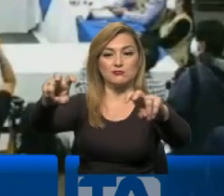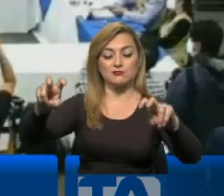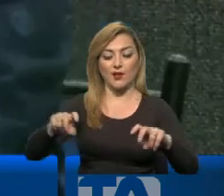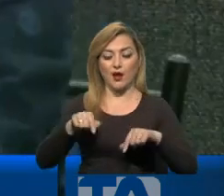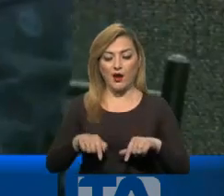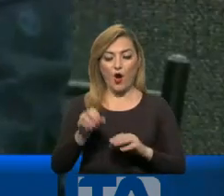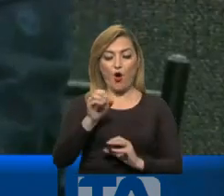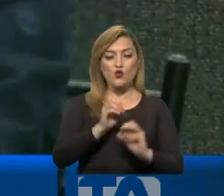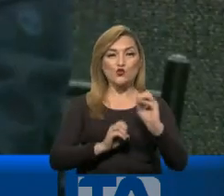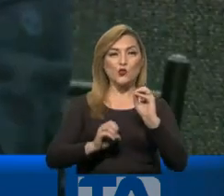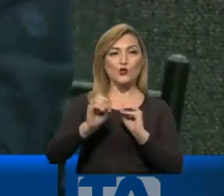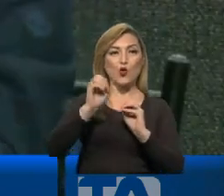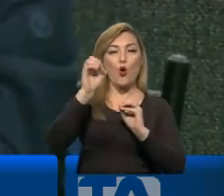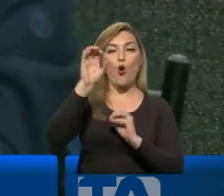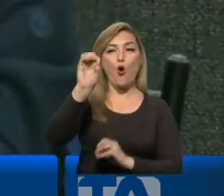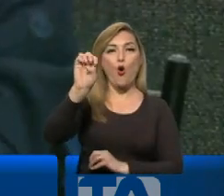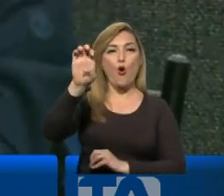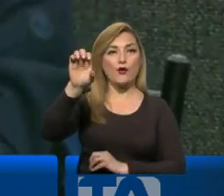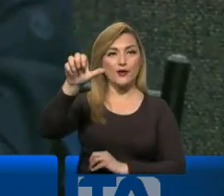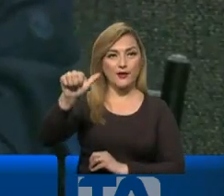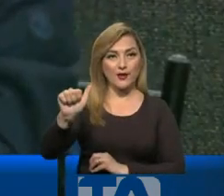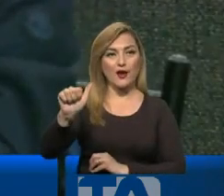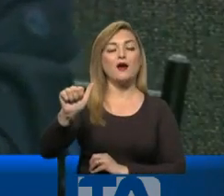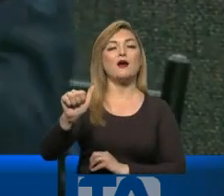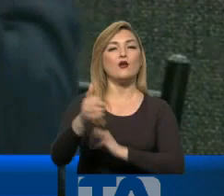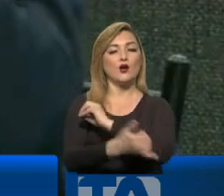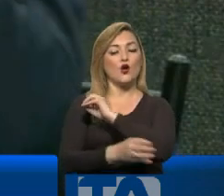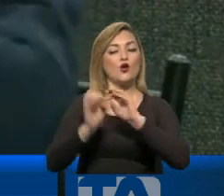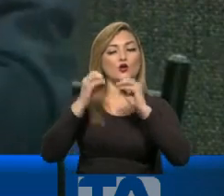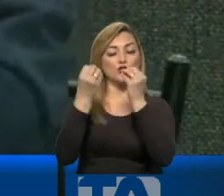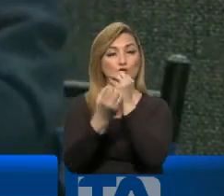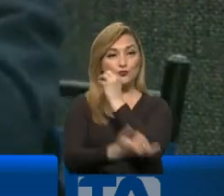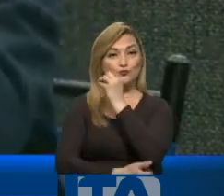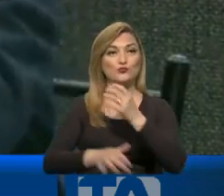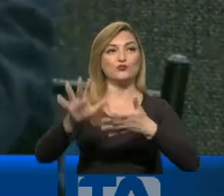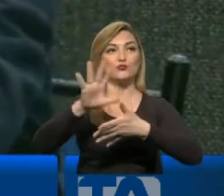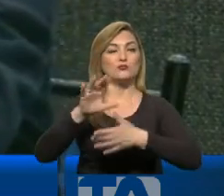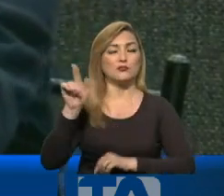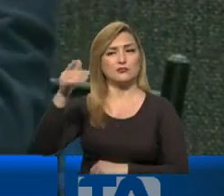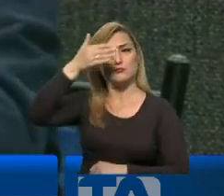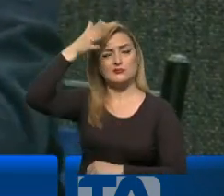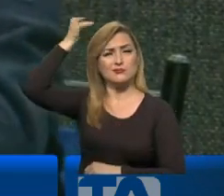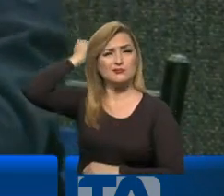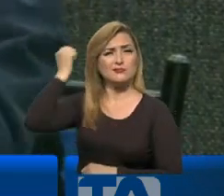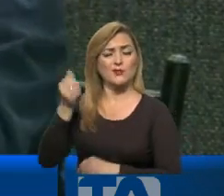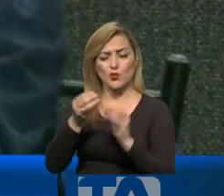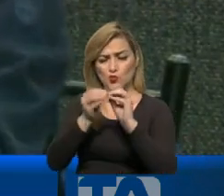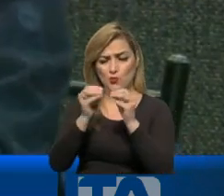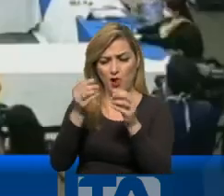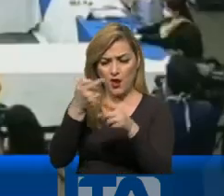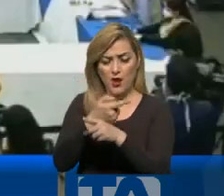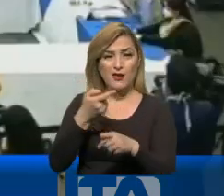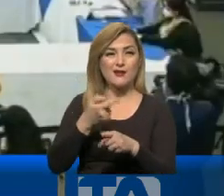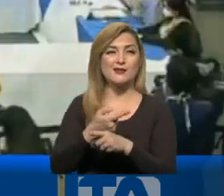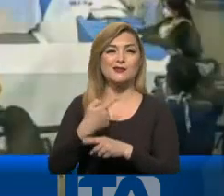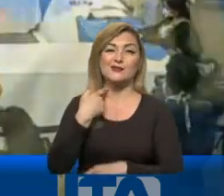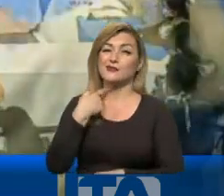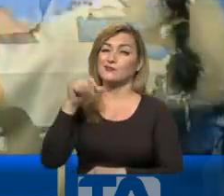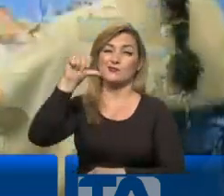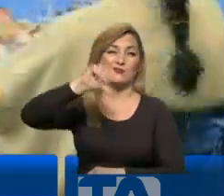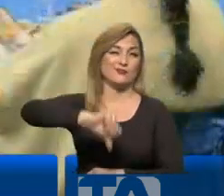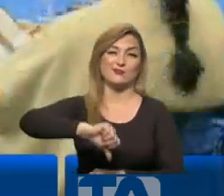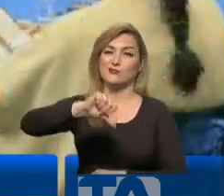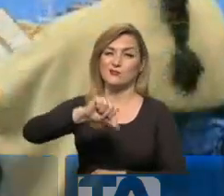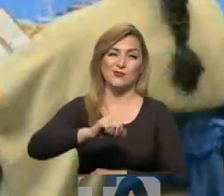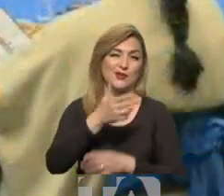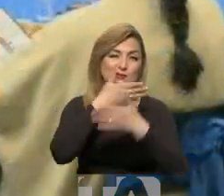de la OEA. Yaco Pérez dijo con pruebas en mano que hay números que no le cuadran y que lo estarían perjudicando. Junta número